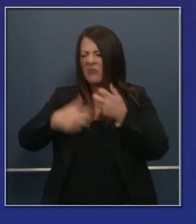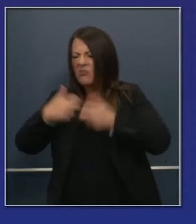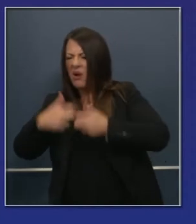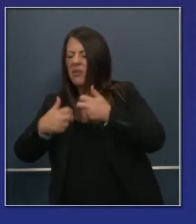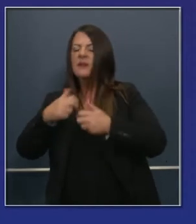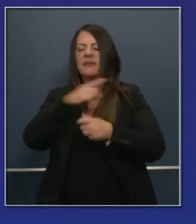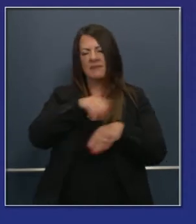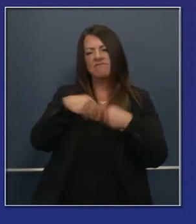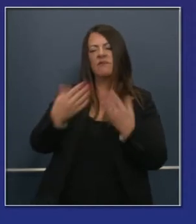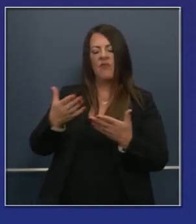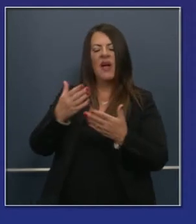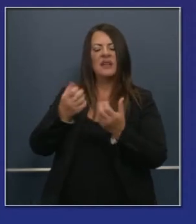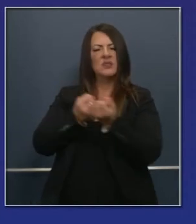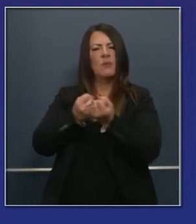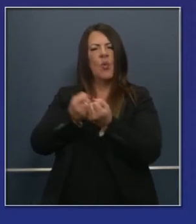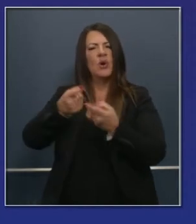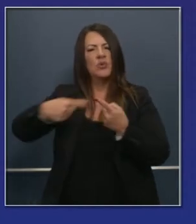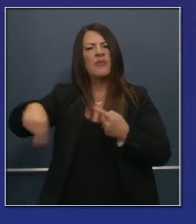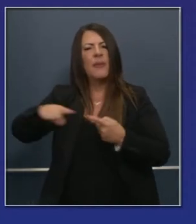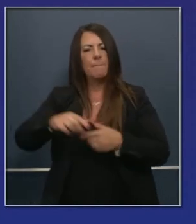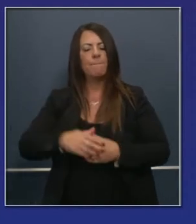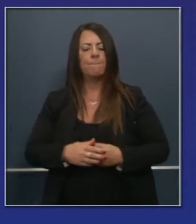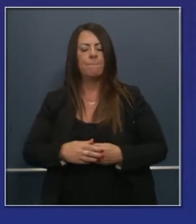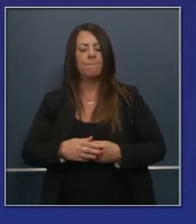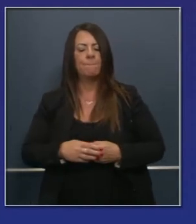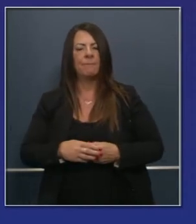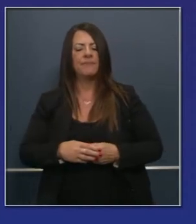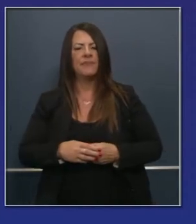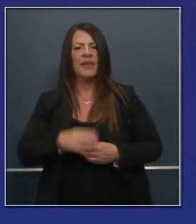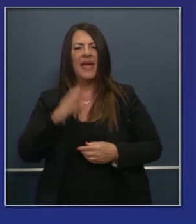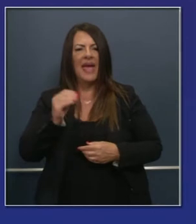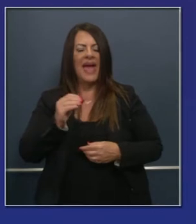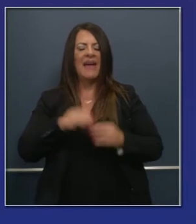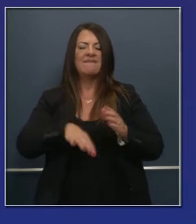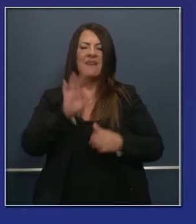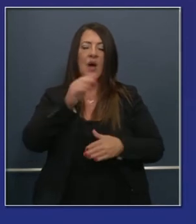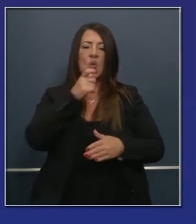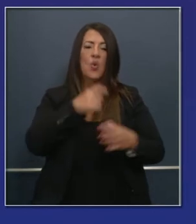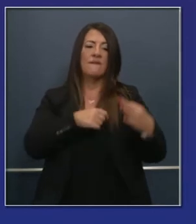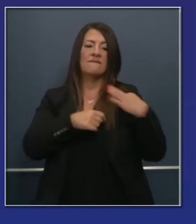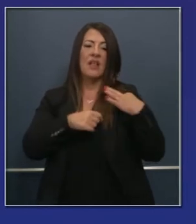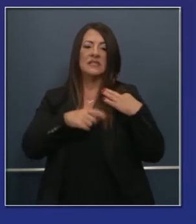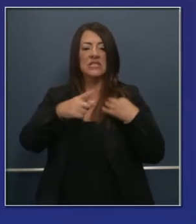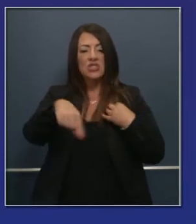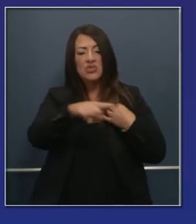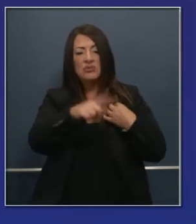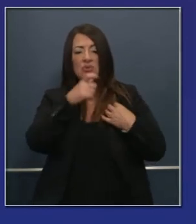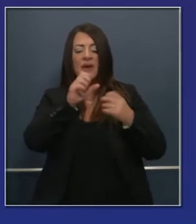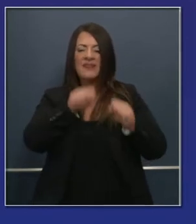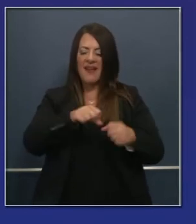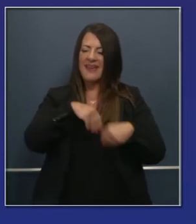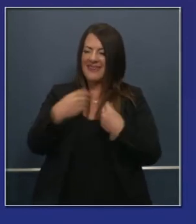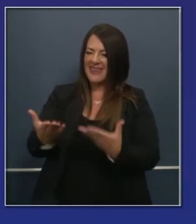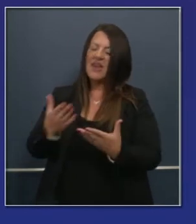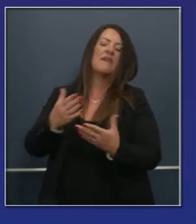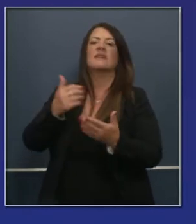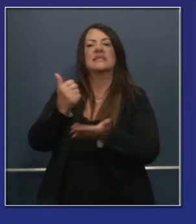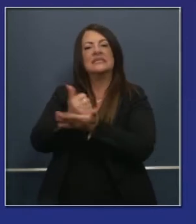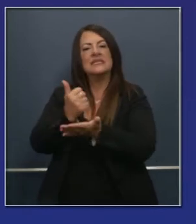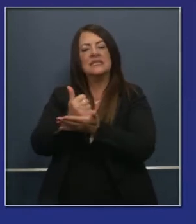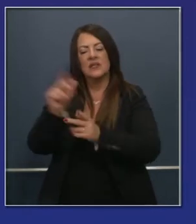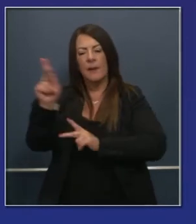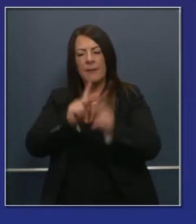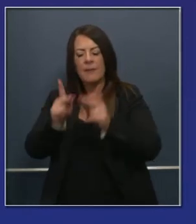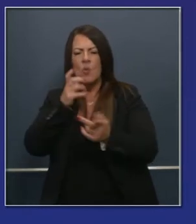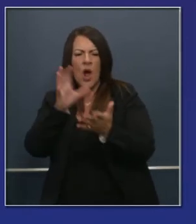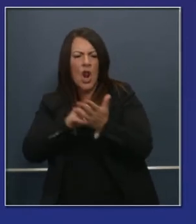funcionan para avanzar la sabiduría de Internet o la sabiduría electrónica para ayudar